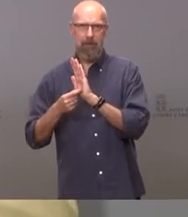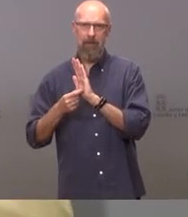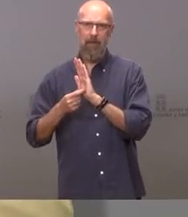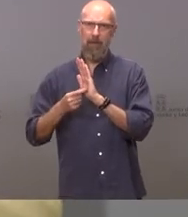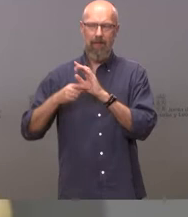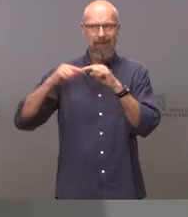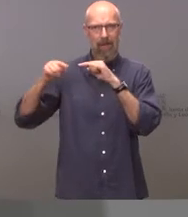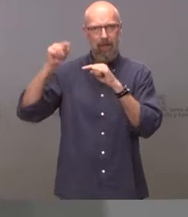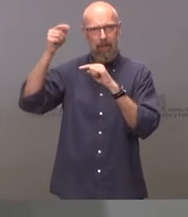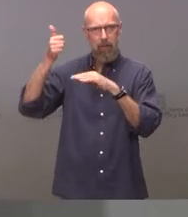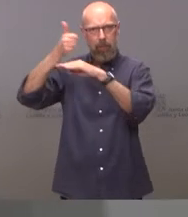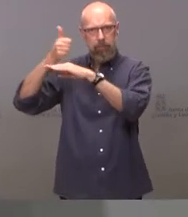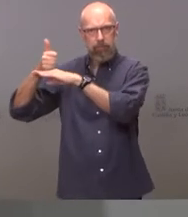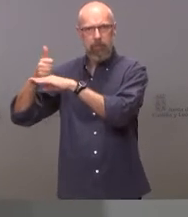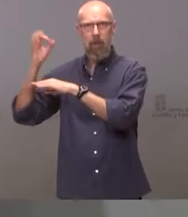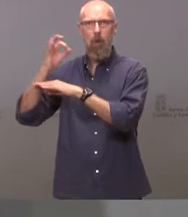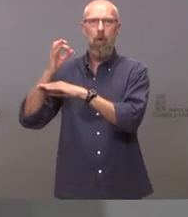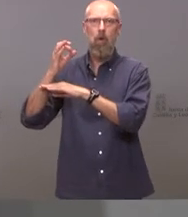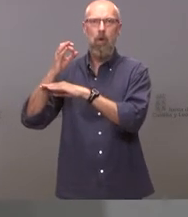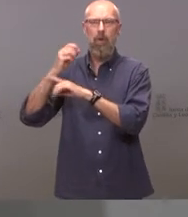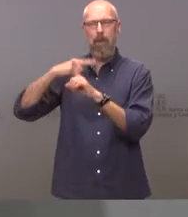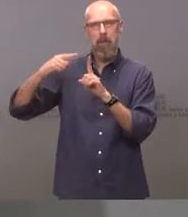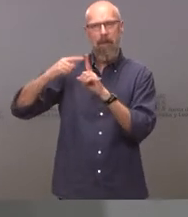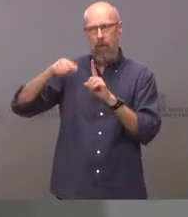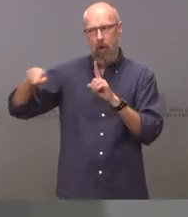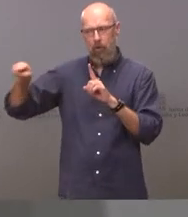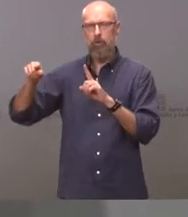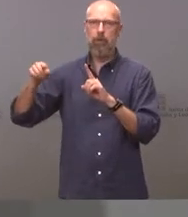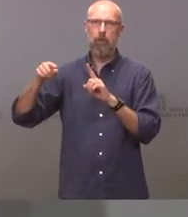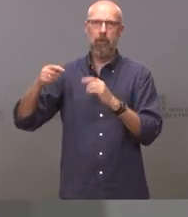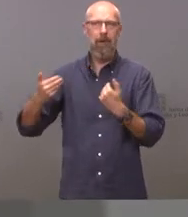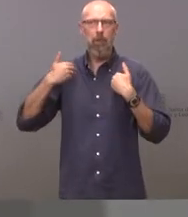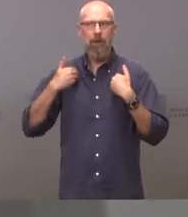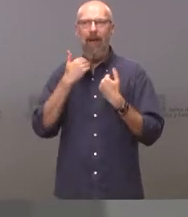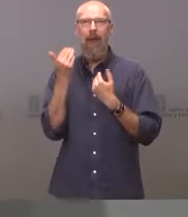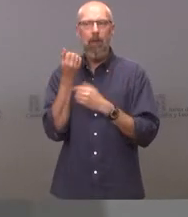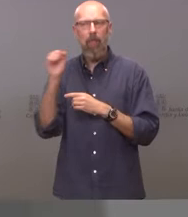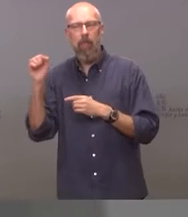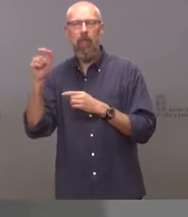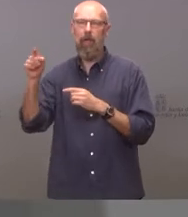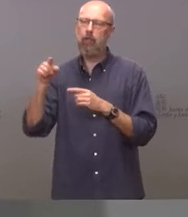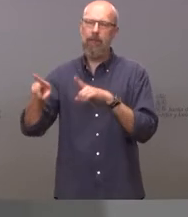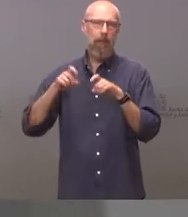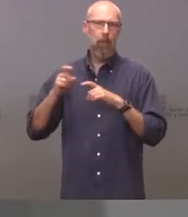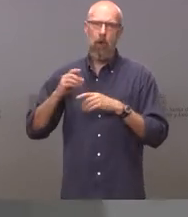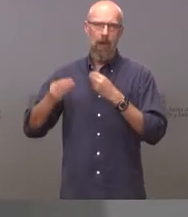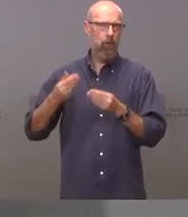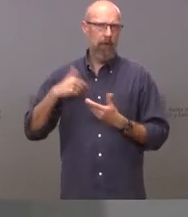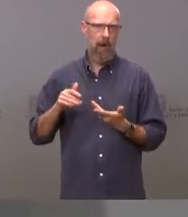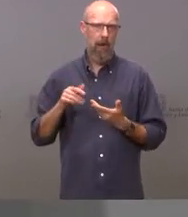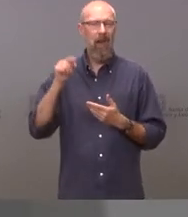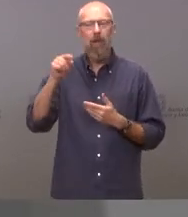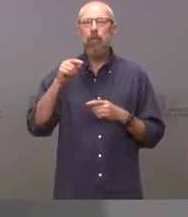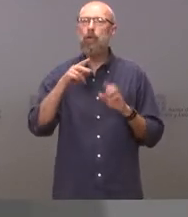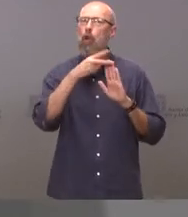como de los mandos intermedios y esto se va a hacer de acuerdo a la norma